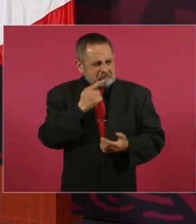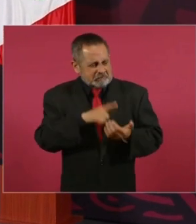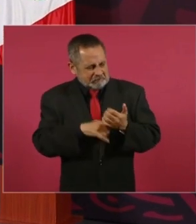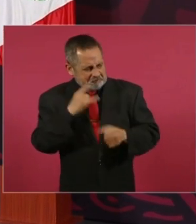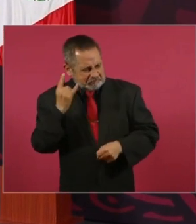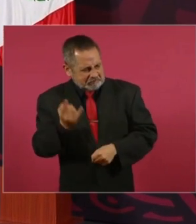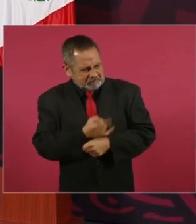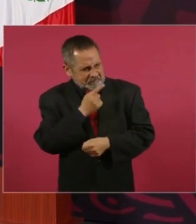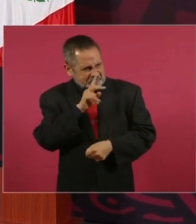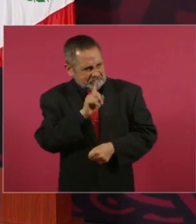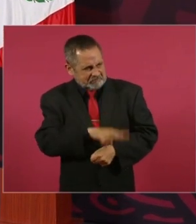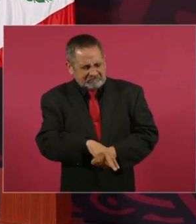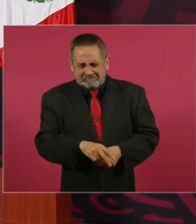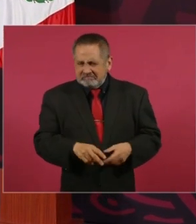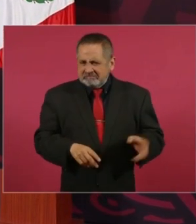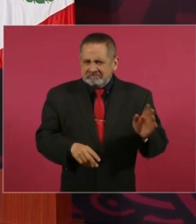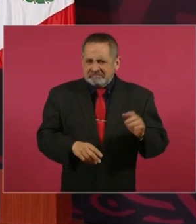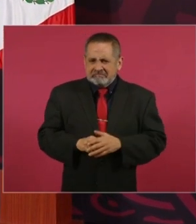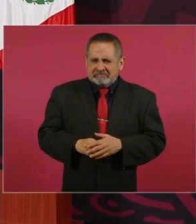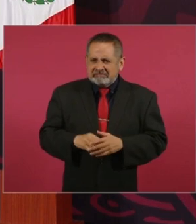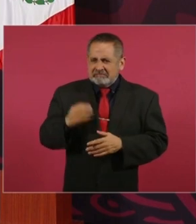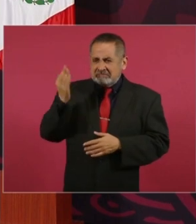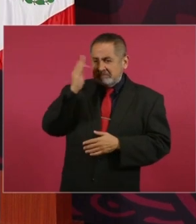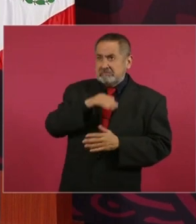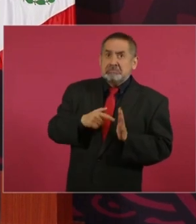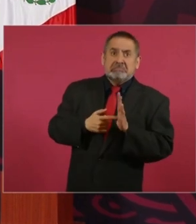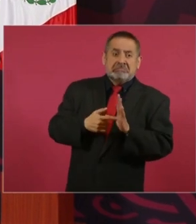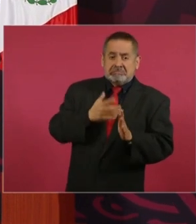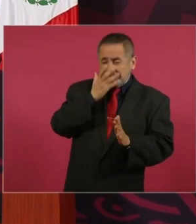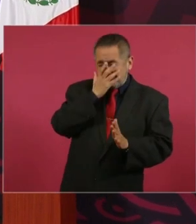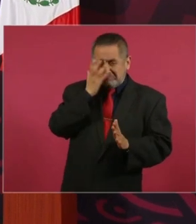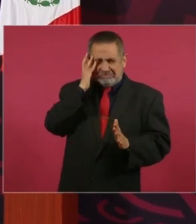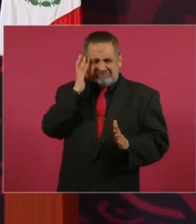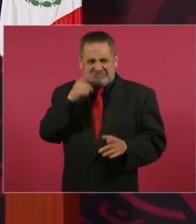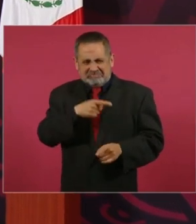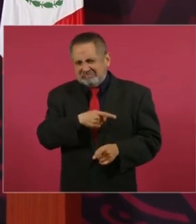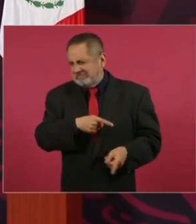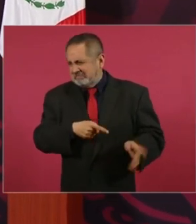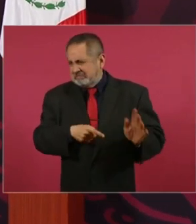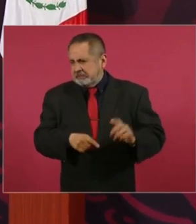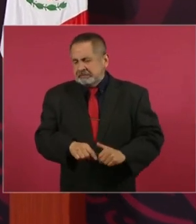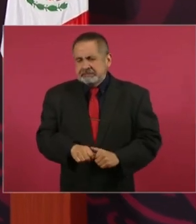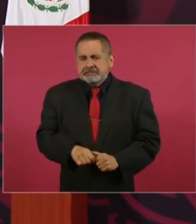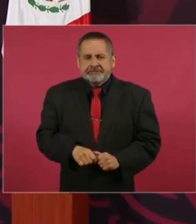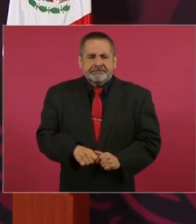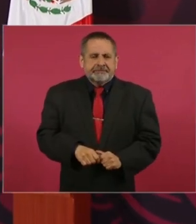farsantes. Entonces,